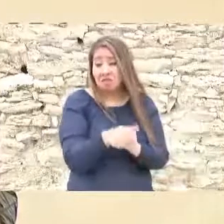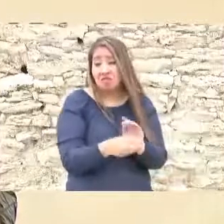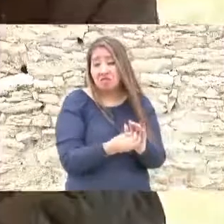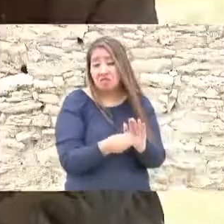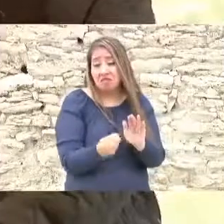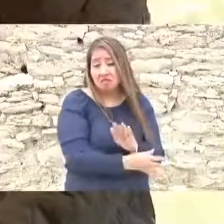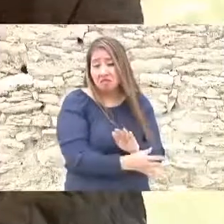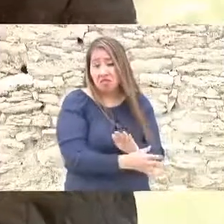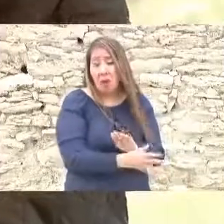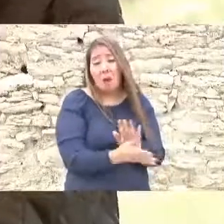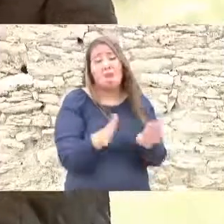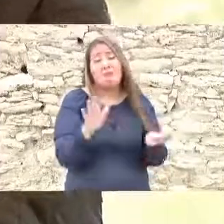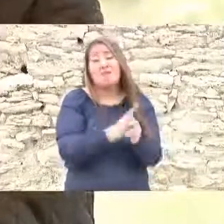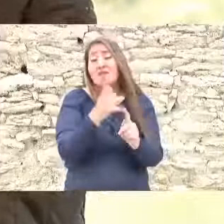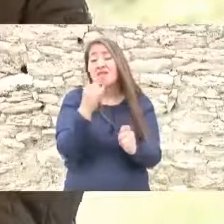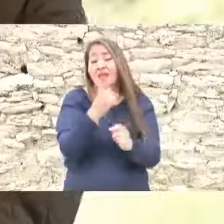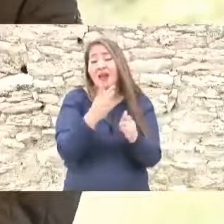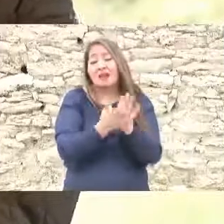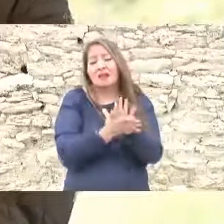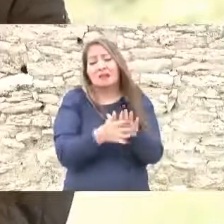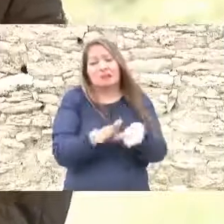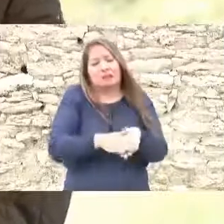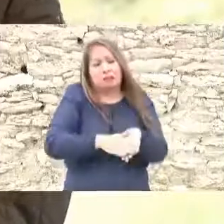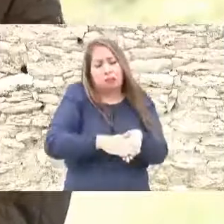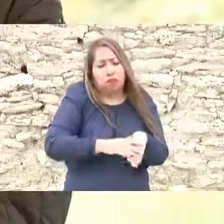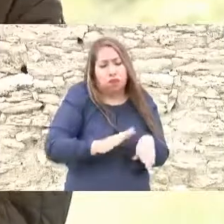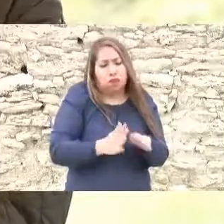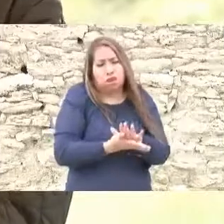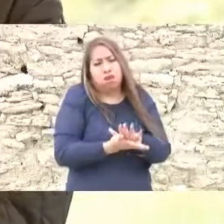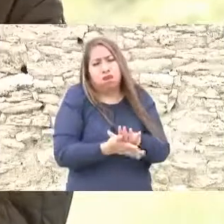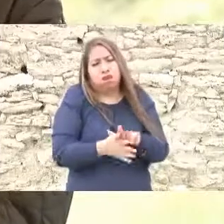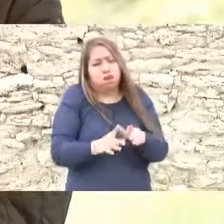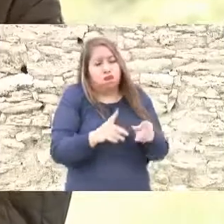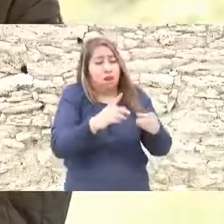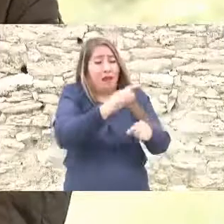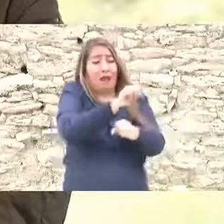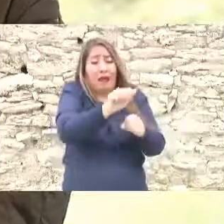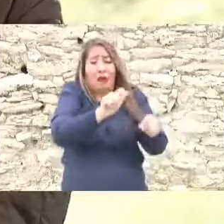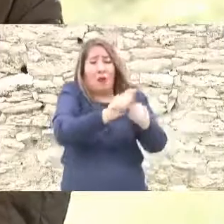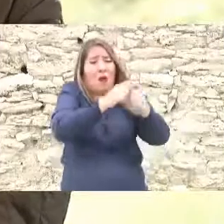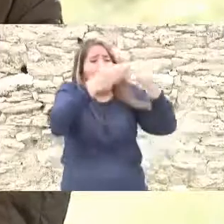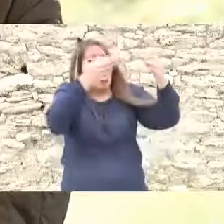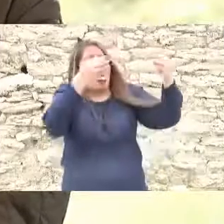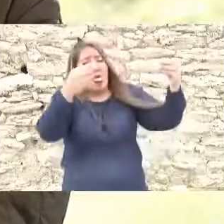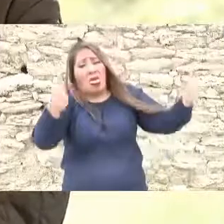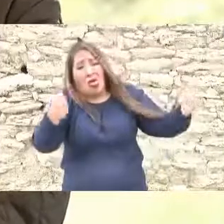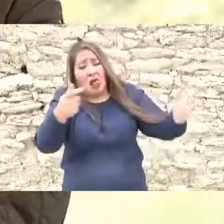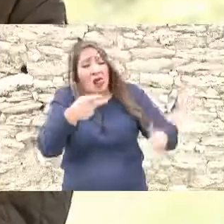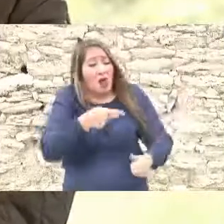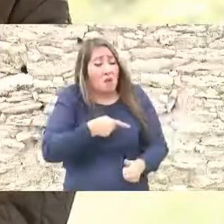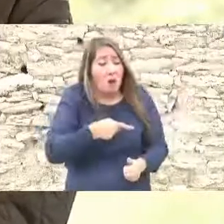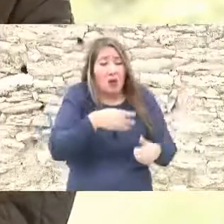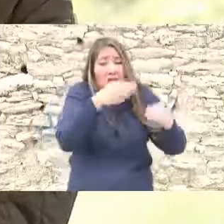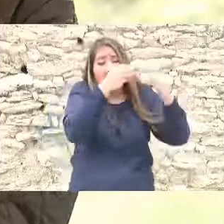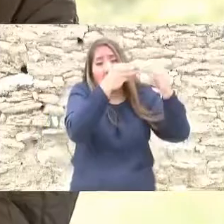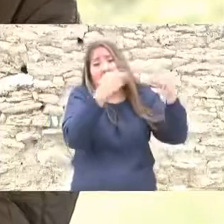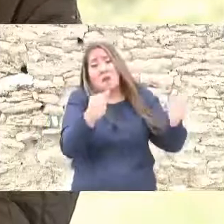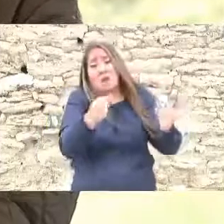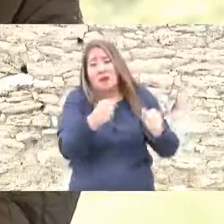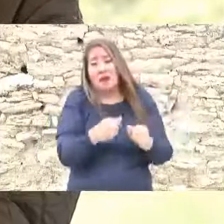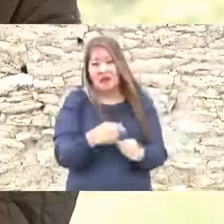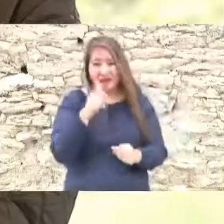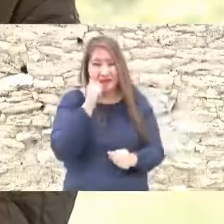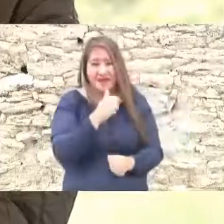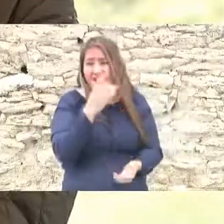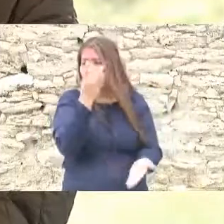destruye el territorio destruye la naturaleza empobrece y lo